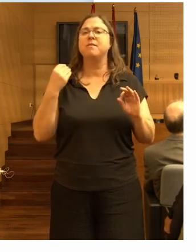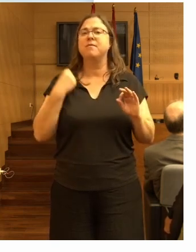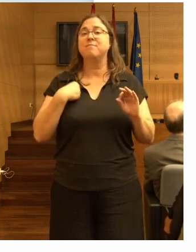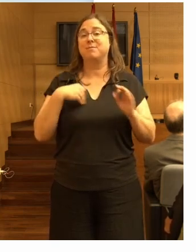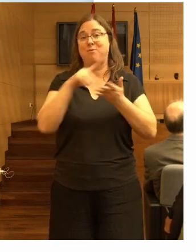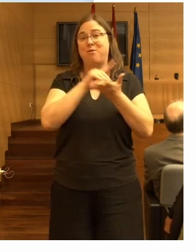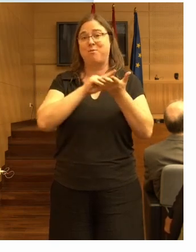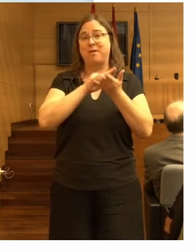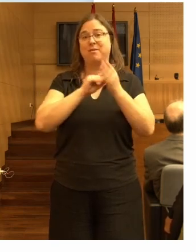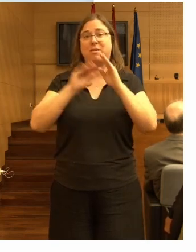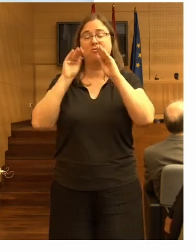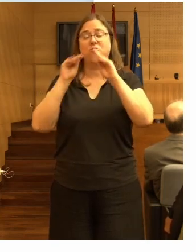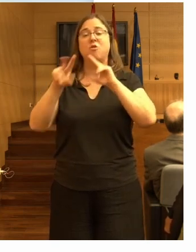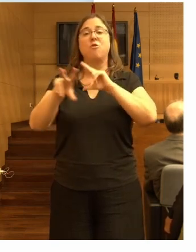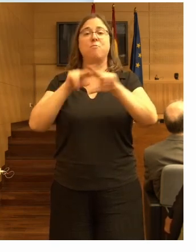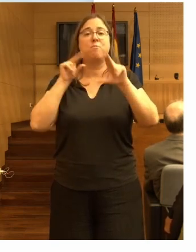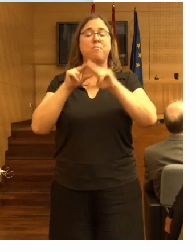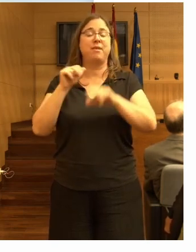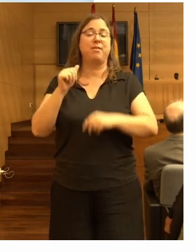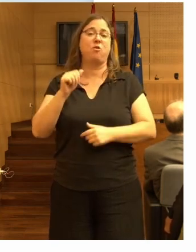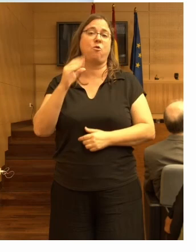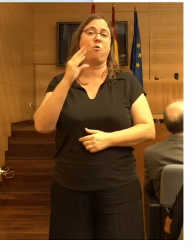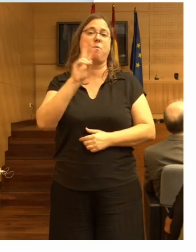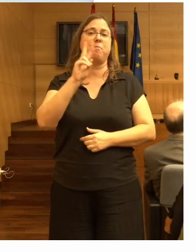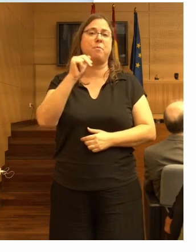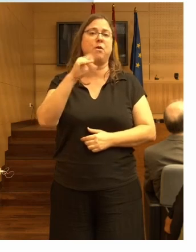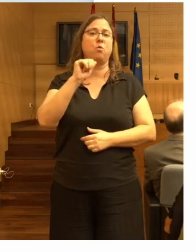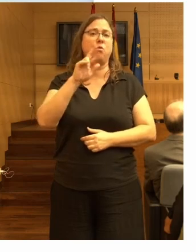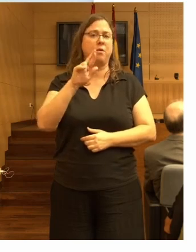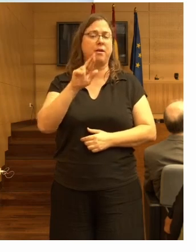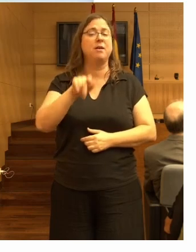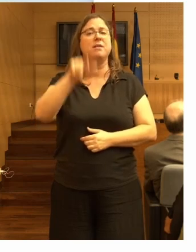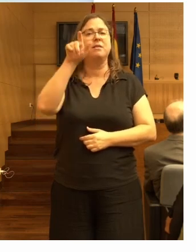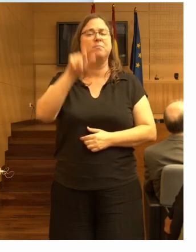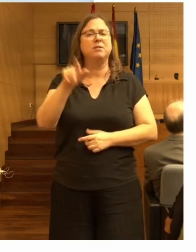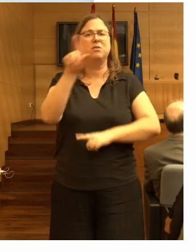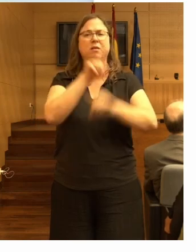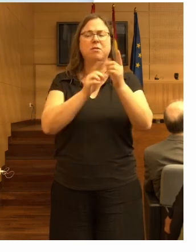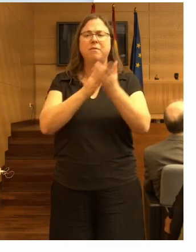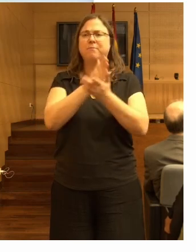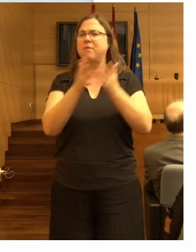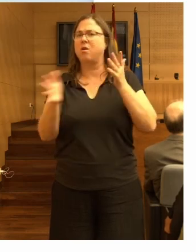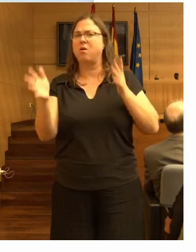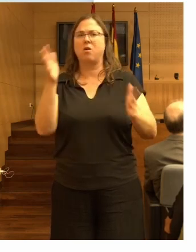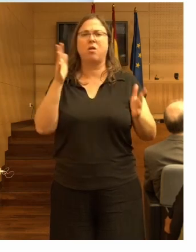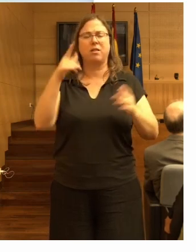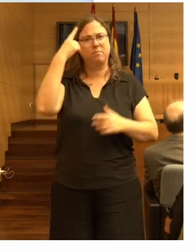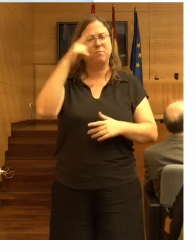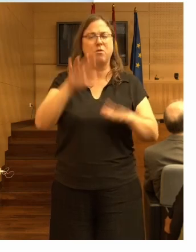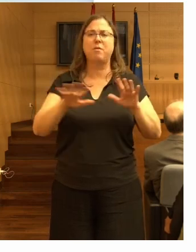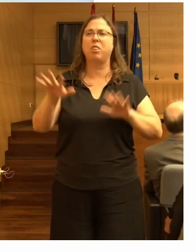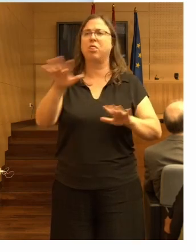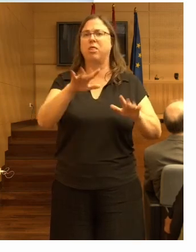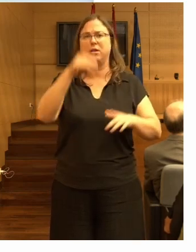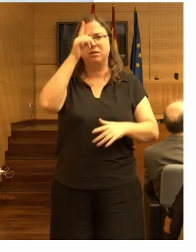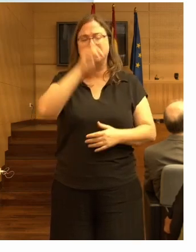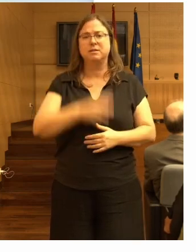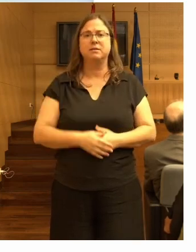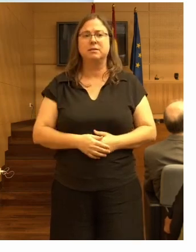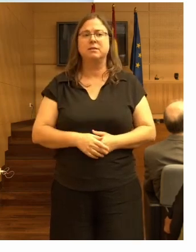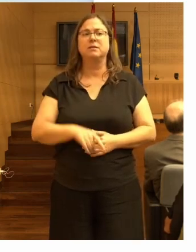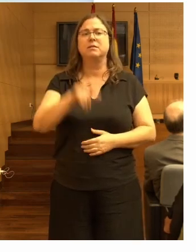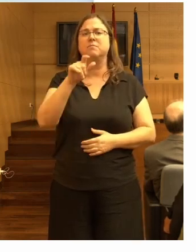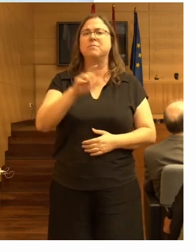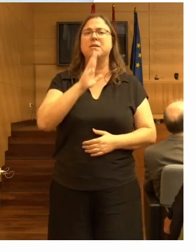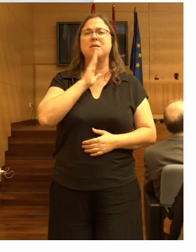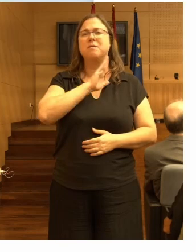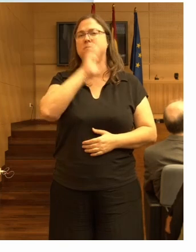datos de vídeo de Vancouver. Es una persona que tiene problemas de orientación y bueno, pues parece que